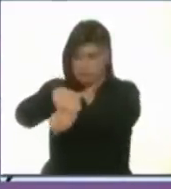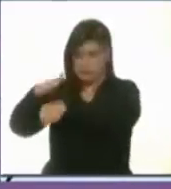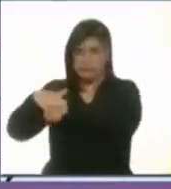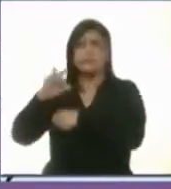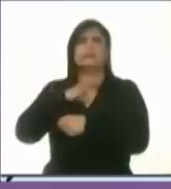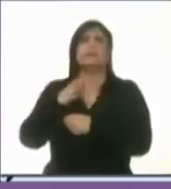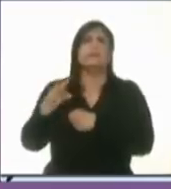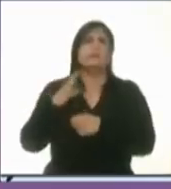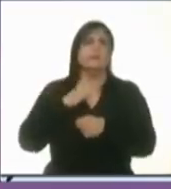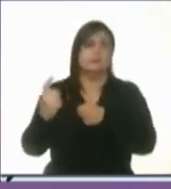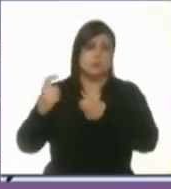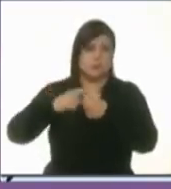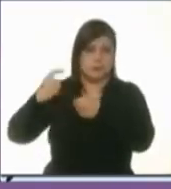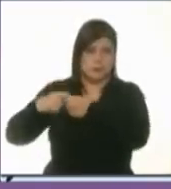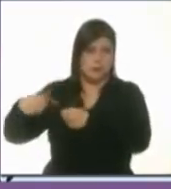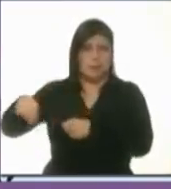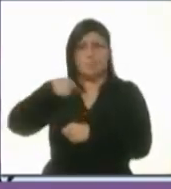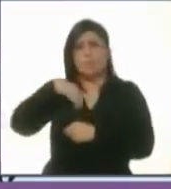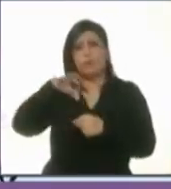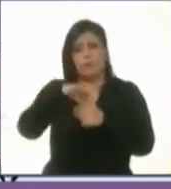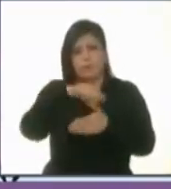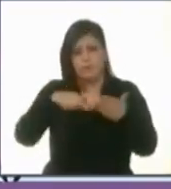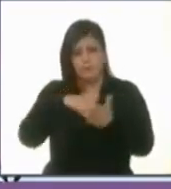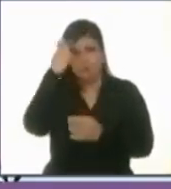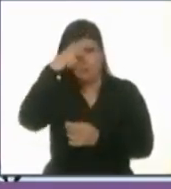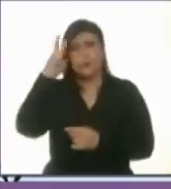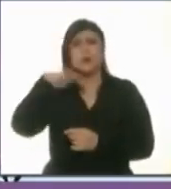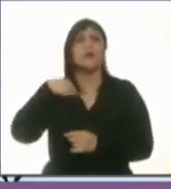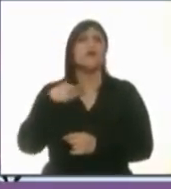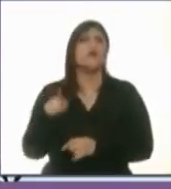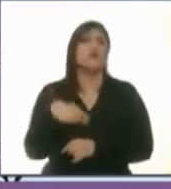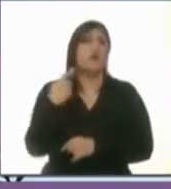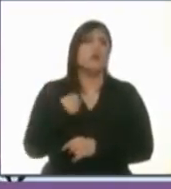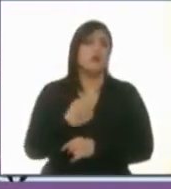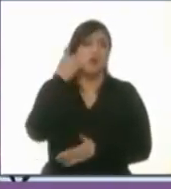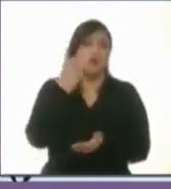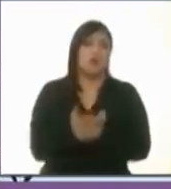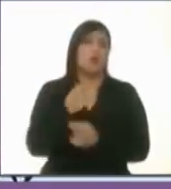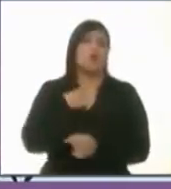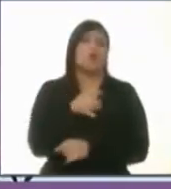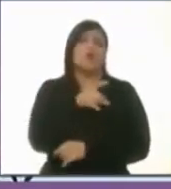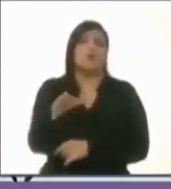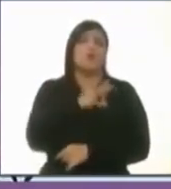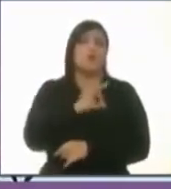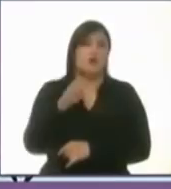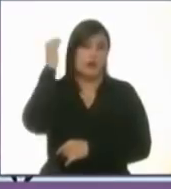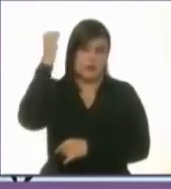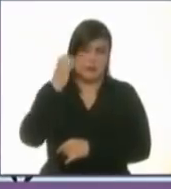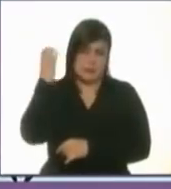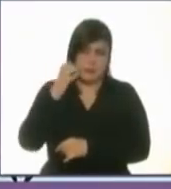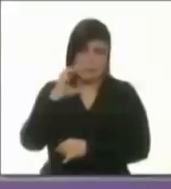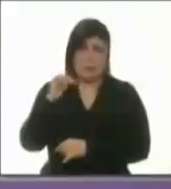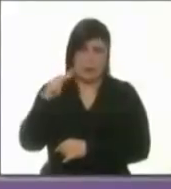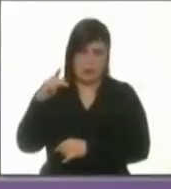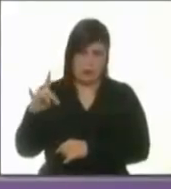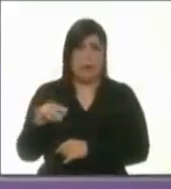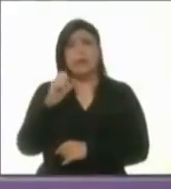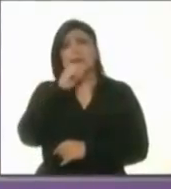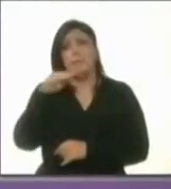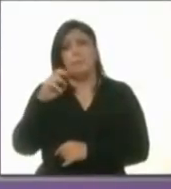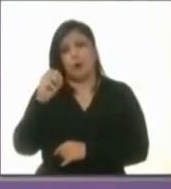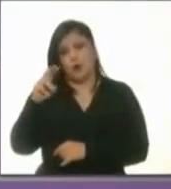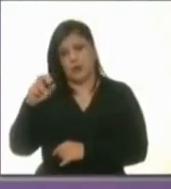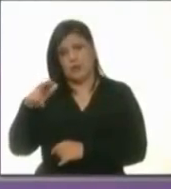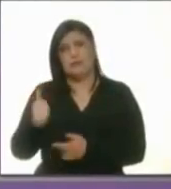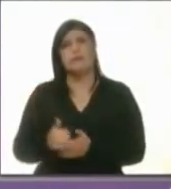voten por Miquel Arriola porque soy el único que le puede ganar a Morena y a Claudia Sheinbaum. Gracias